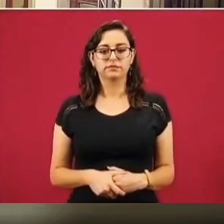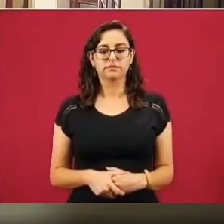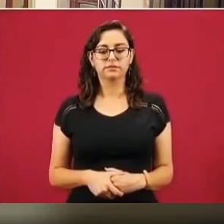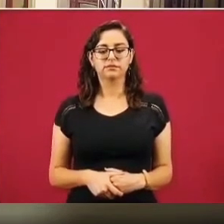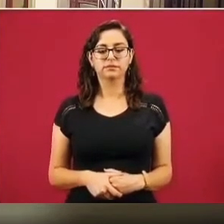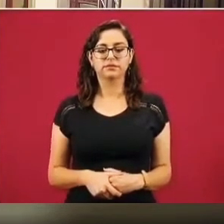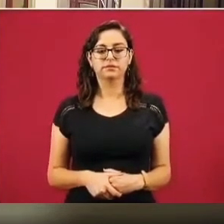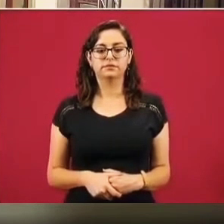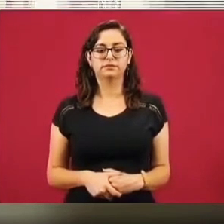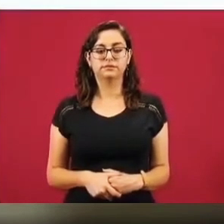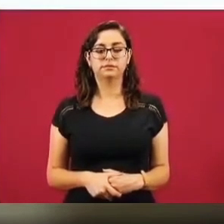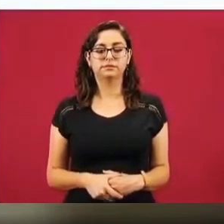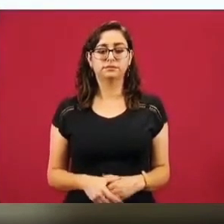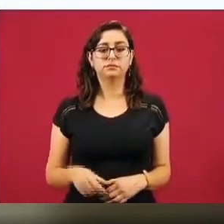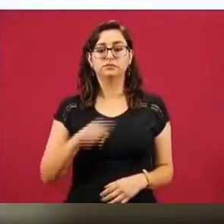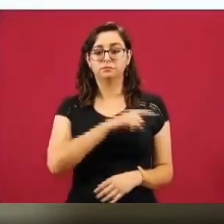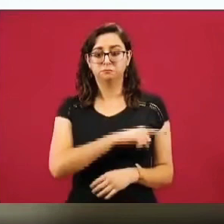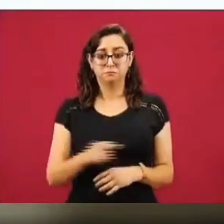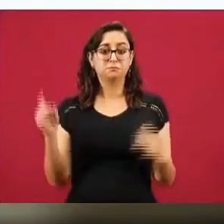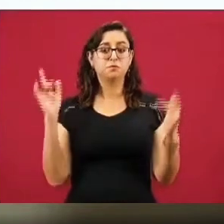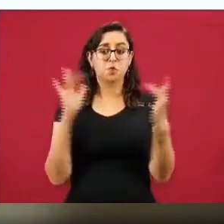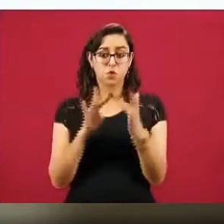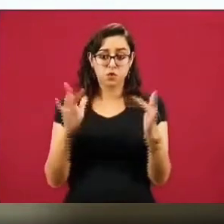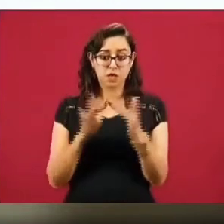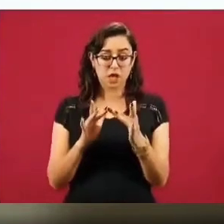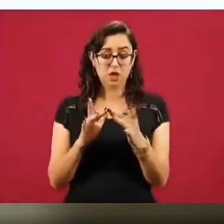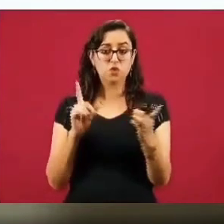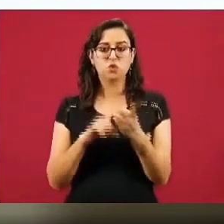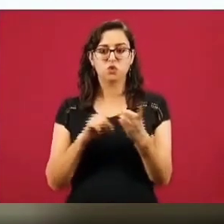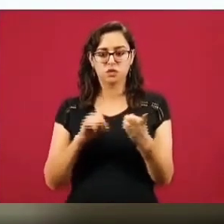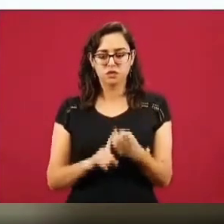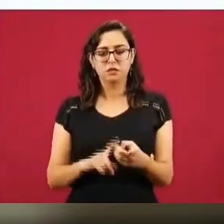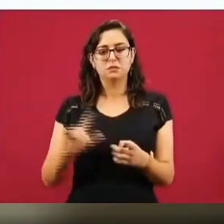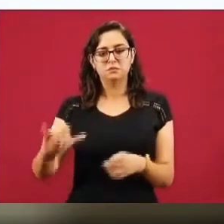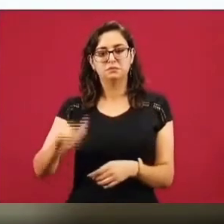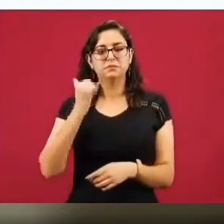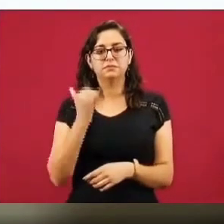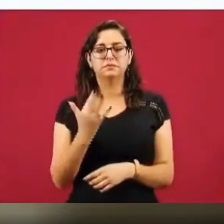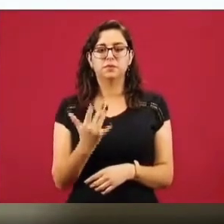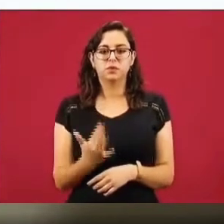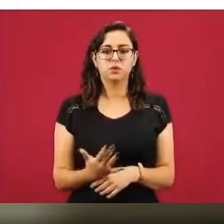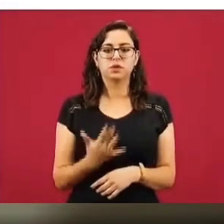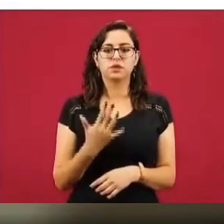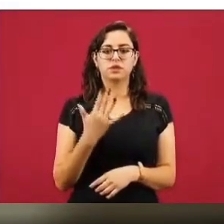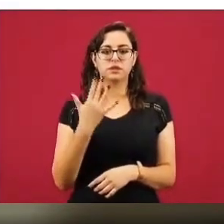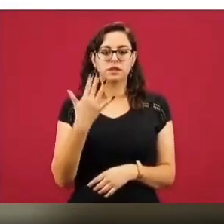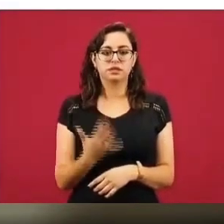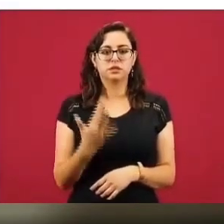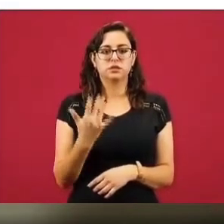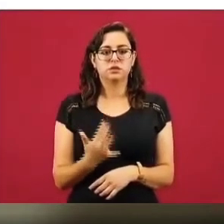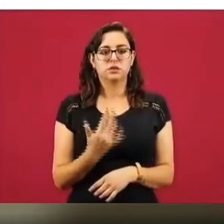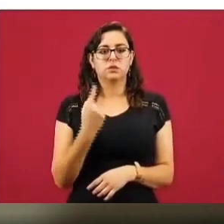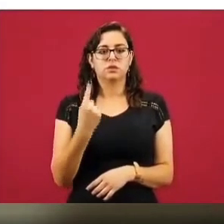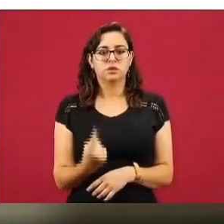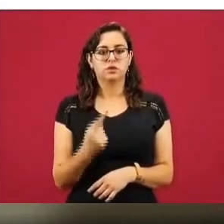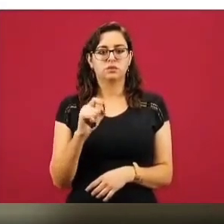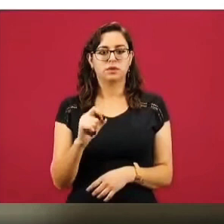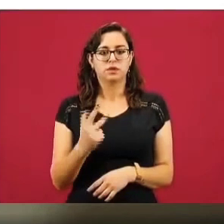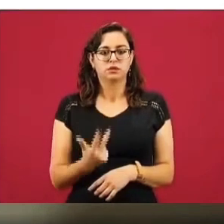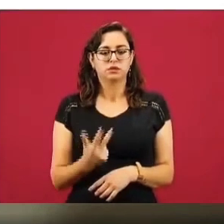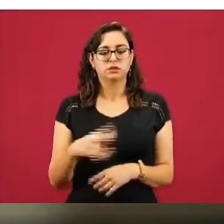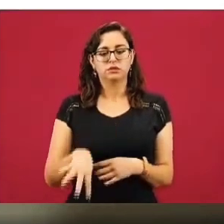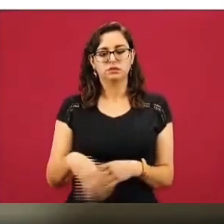Finalmente, ¿dónde pueden contactar a turiste? A través del 55-59-28-1400. Pueden